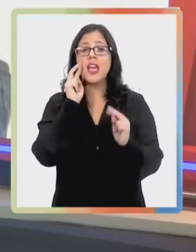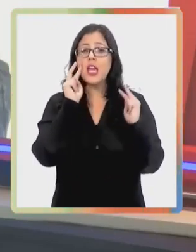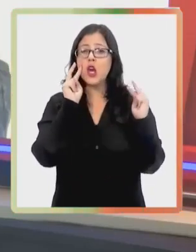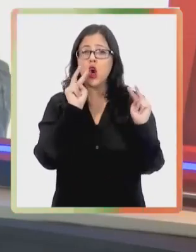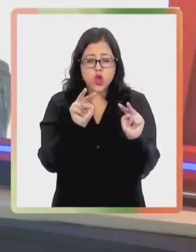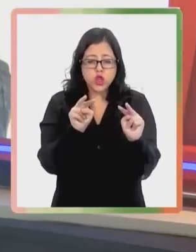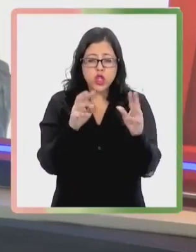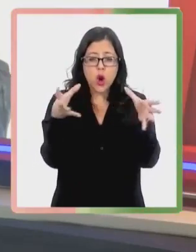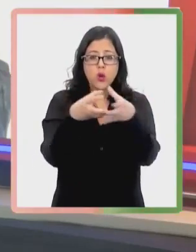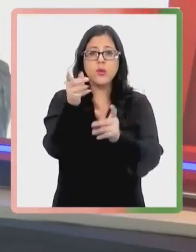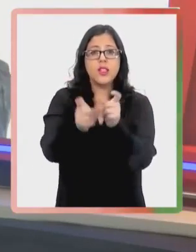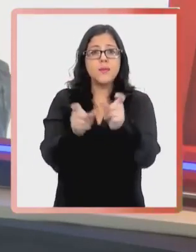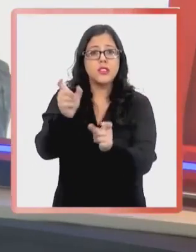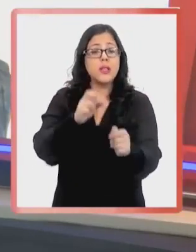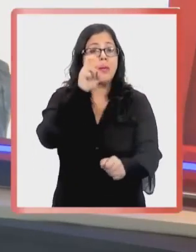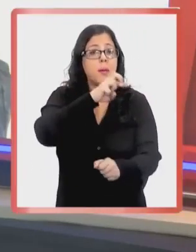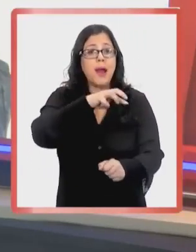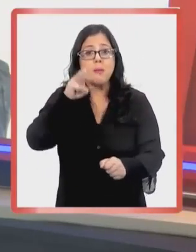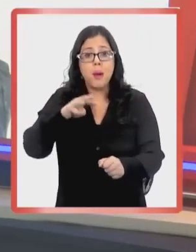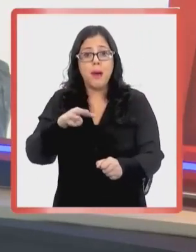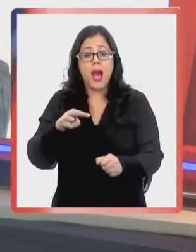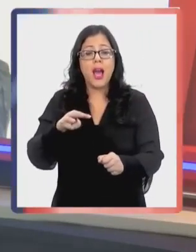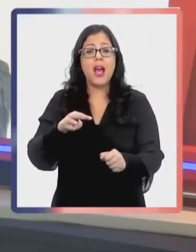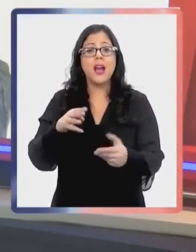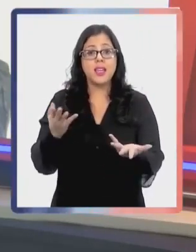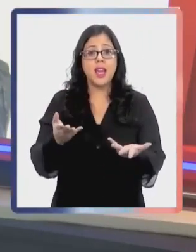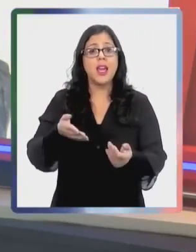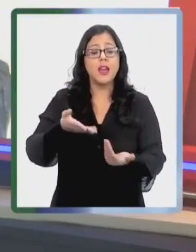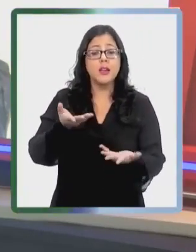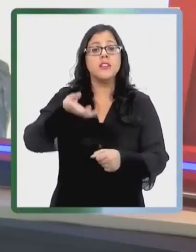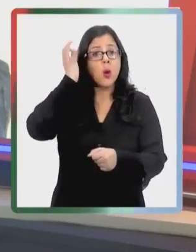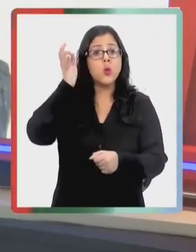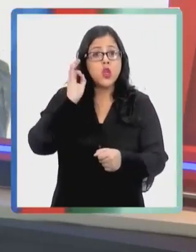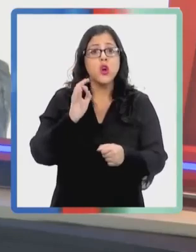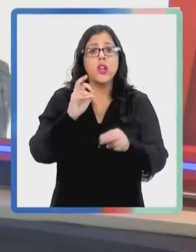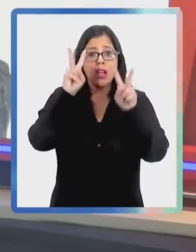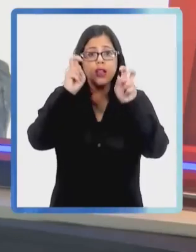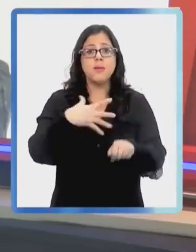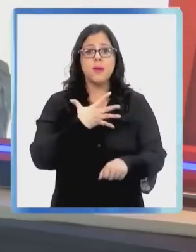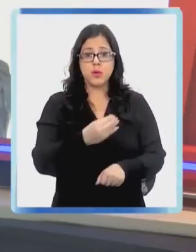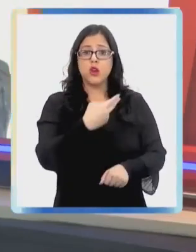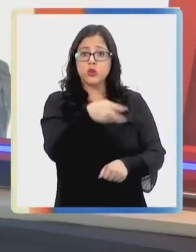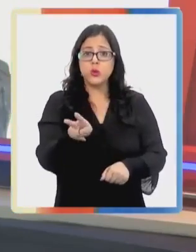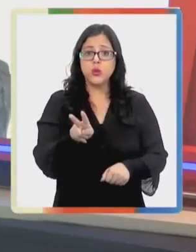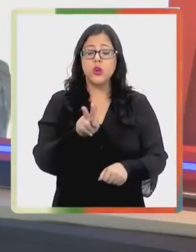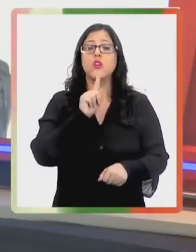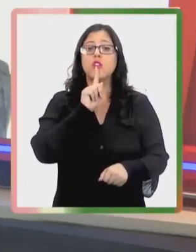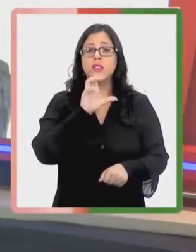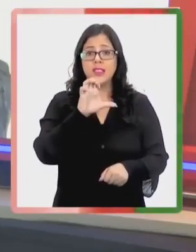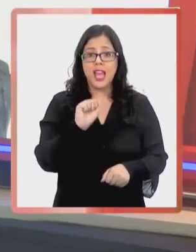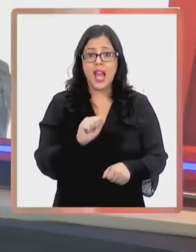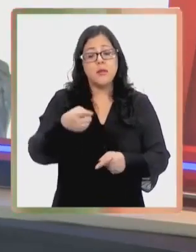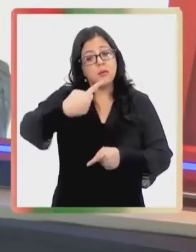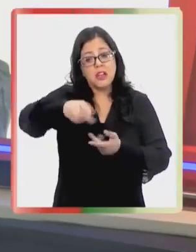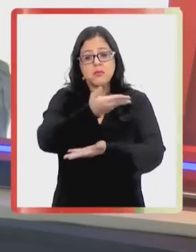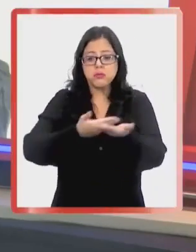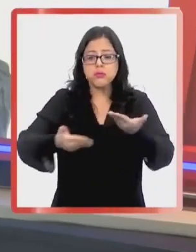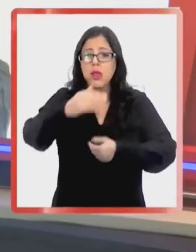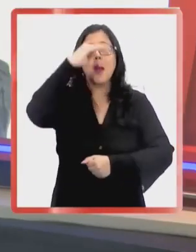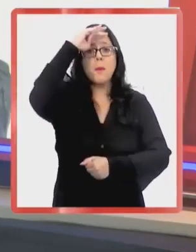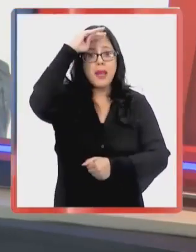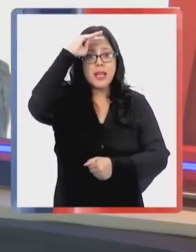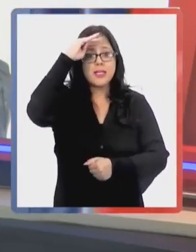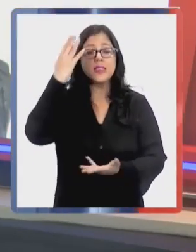a un grupo de personas que se reúne, papás y mamás, precisamente en torno a sus hijos con esta condición. Contea, comparten